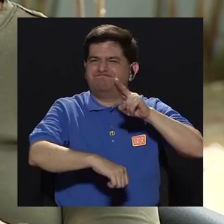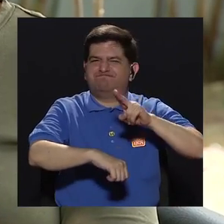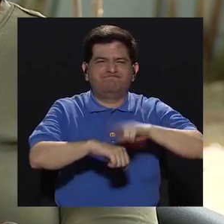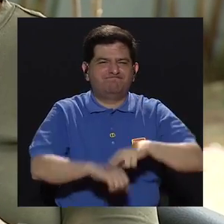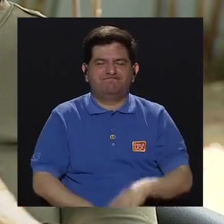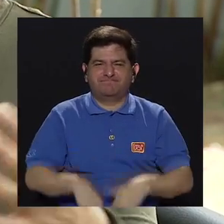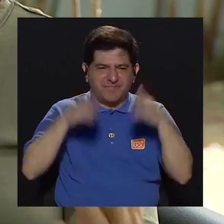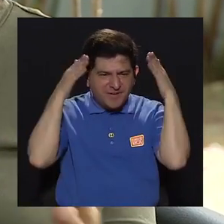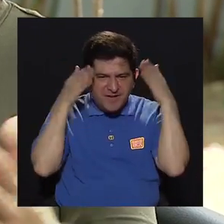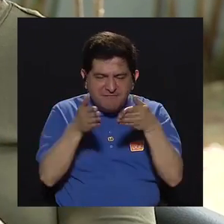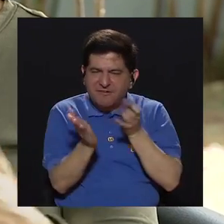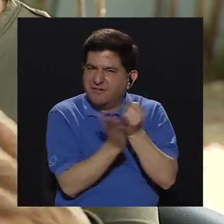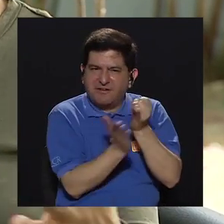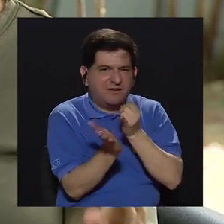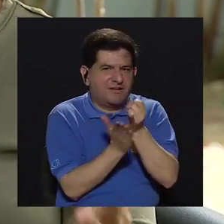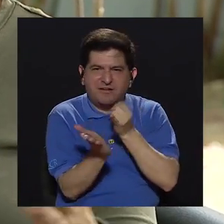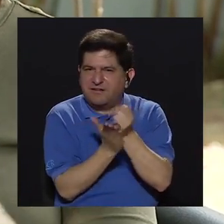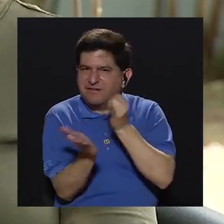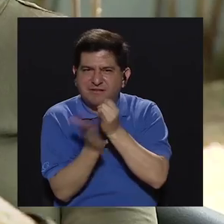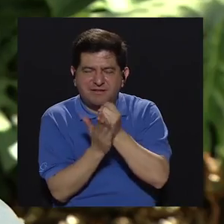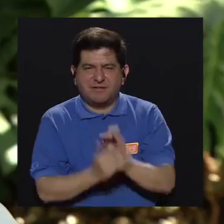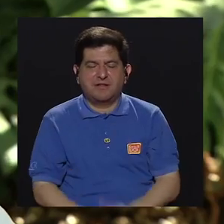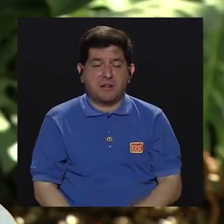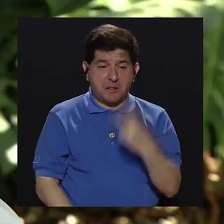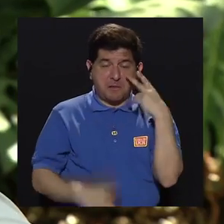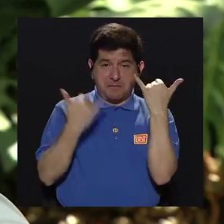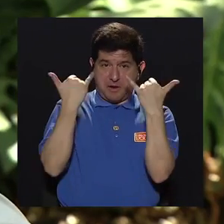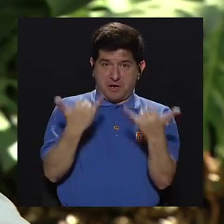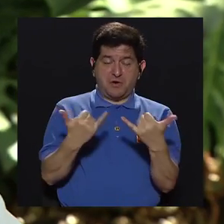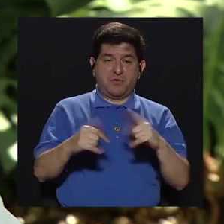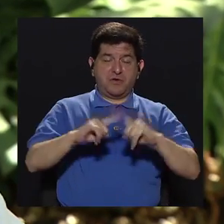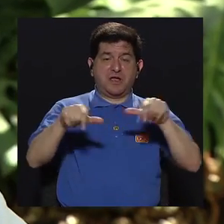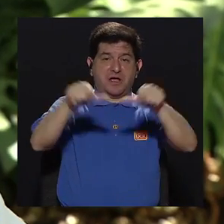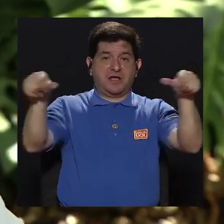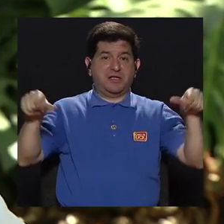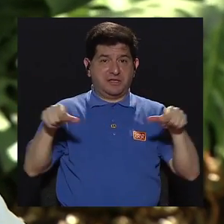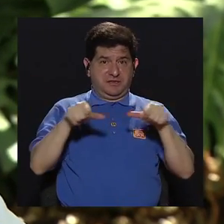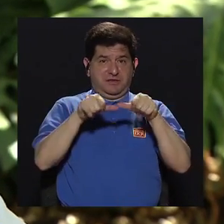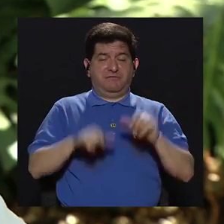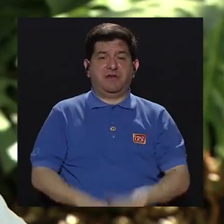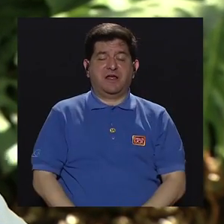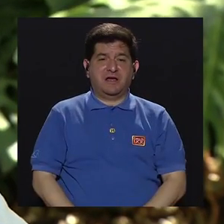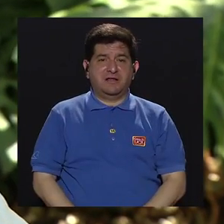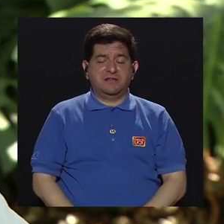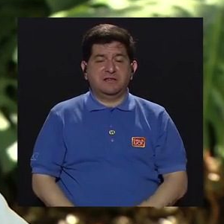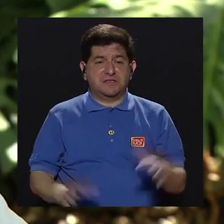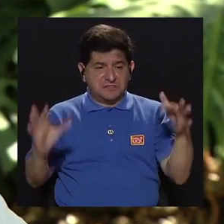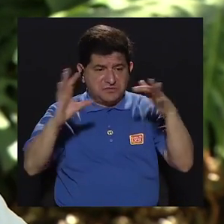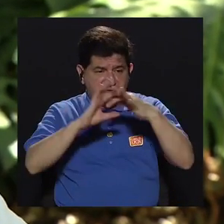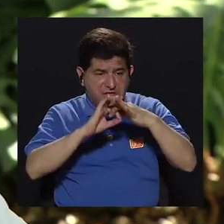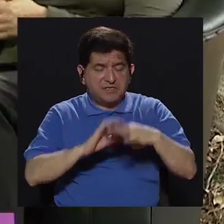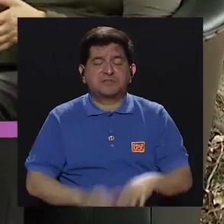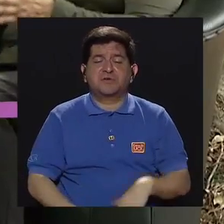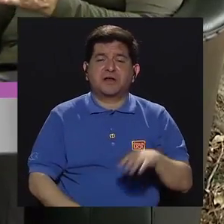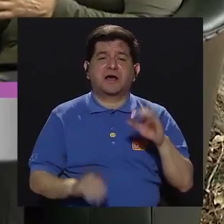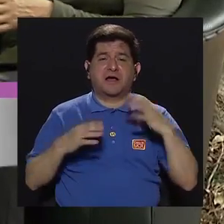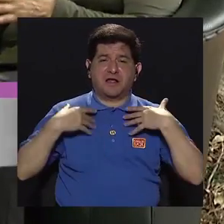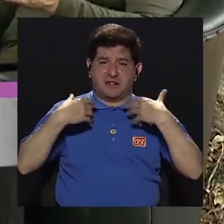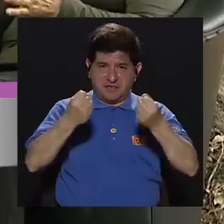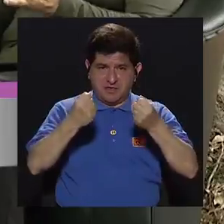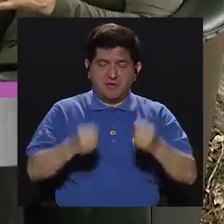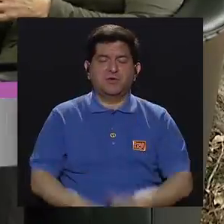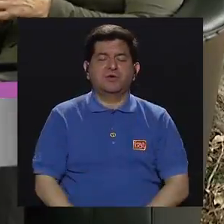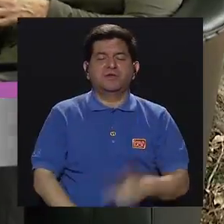mucho, muy dirigido a la investigación, lo hemos visto también en otras áreas de las disciplinas de la salud y